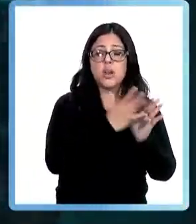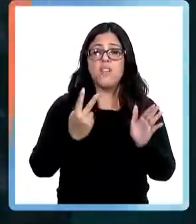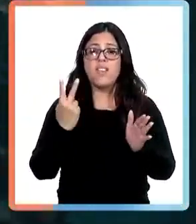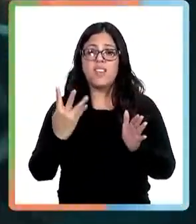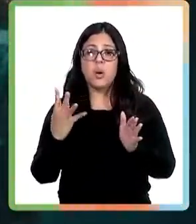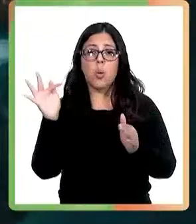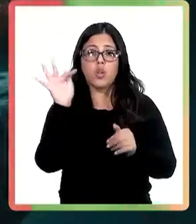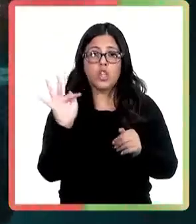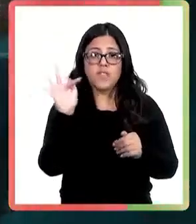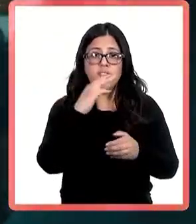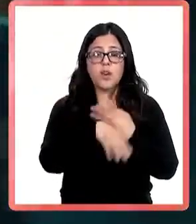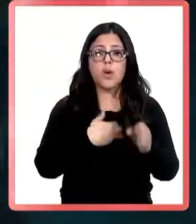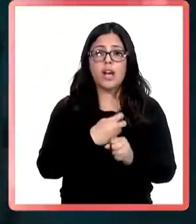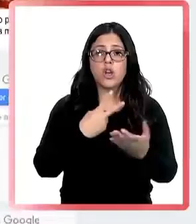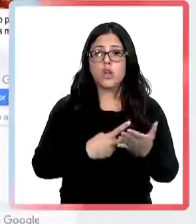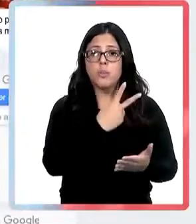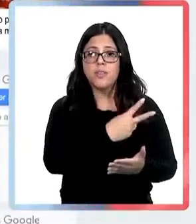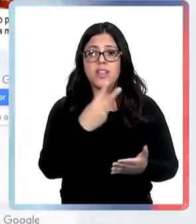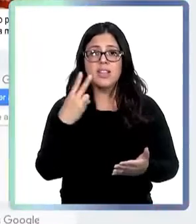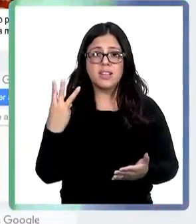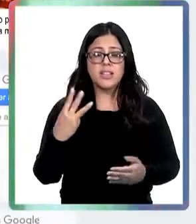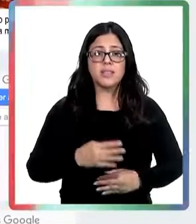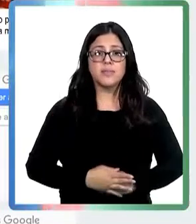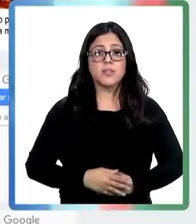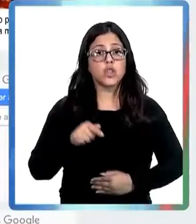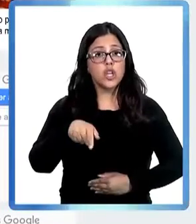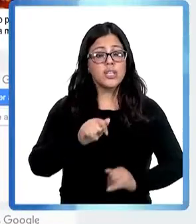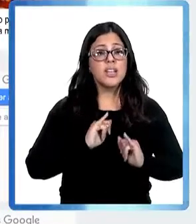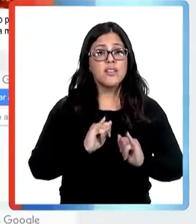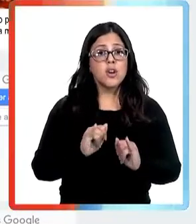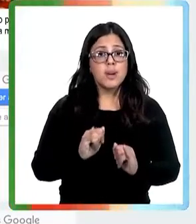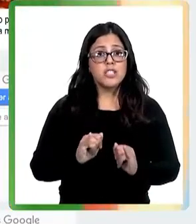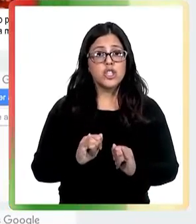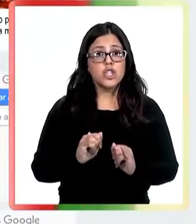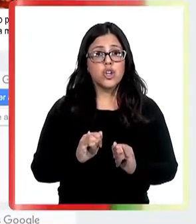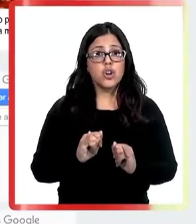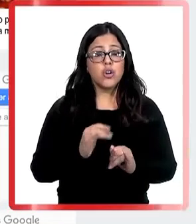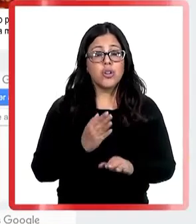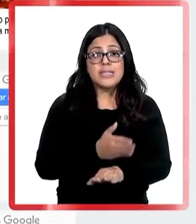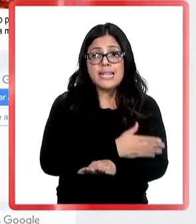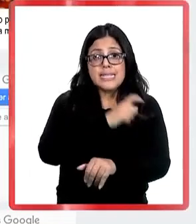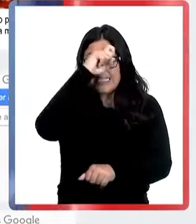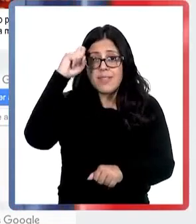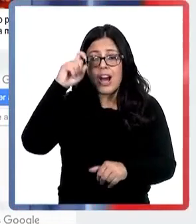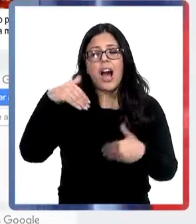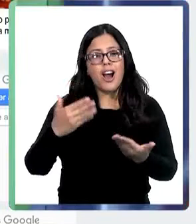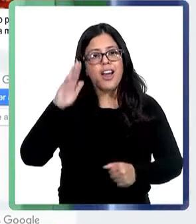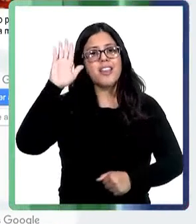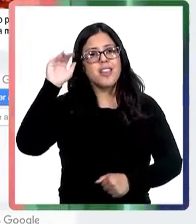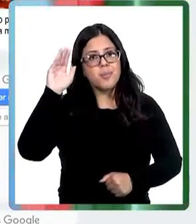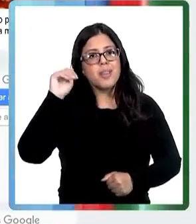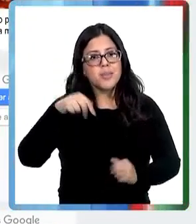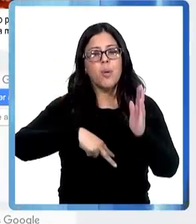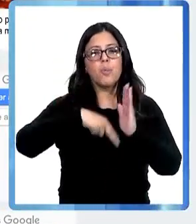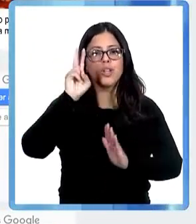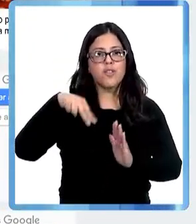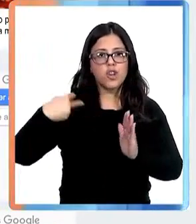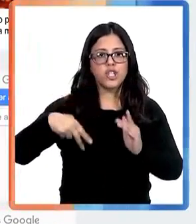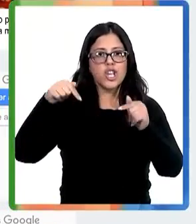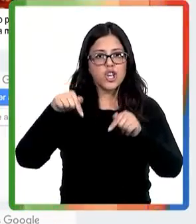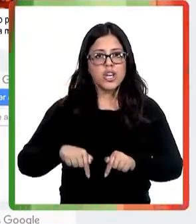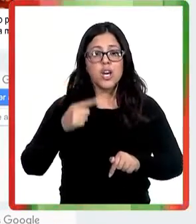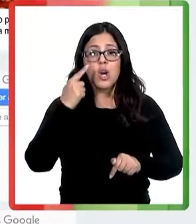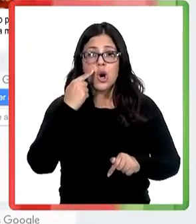24 de febrero de 2023 Con esta información que adelanta el verano despedimos el portavoz noticias de hoy